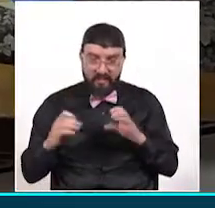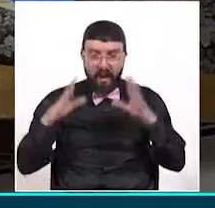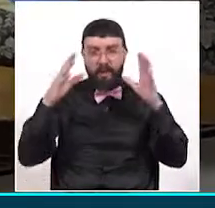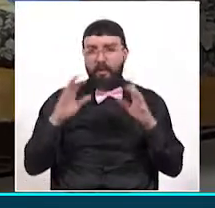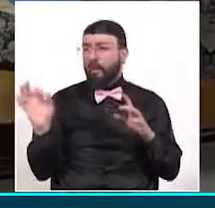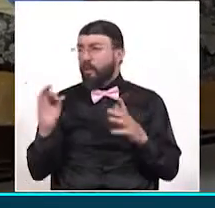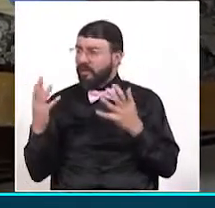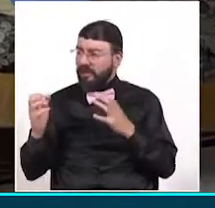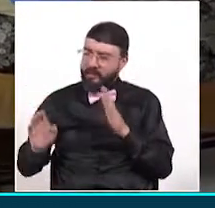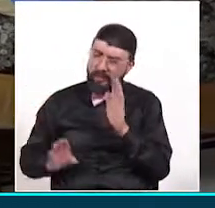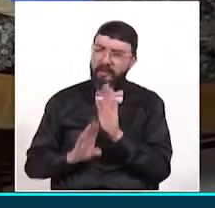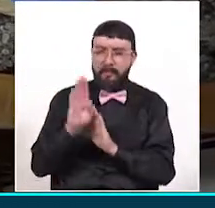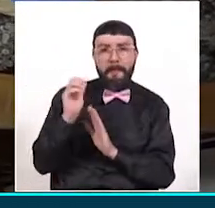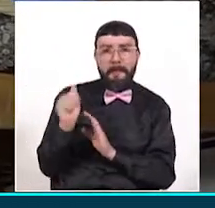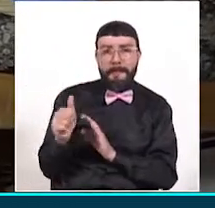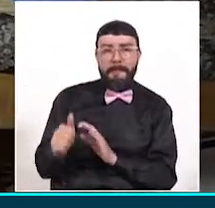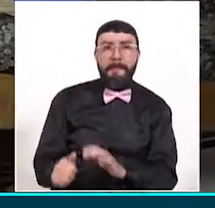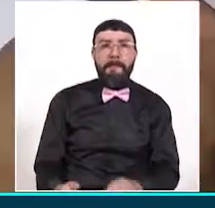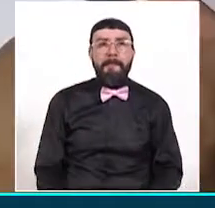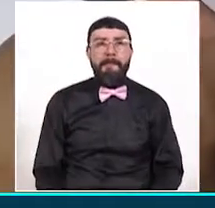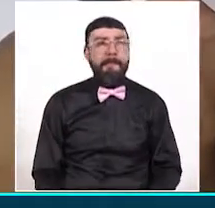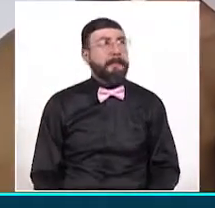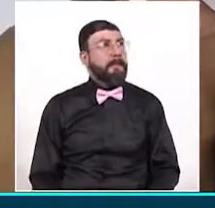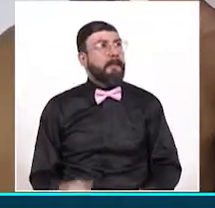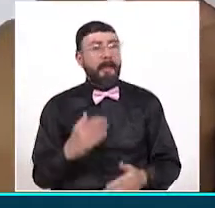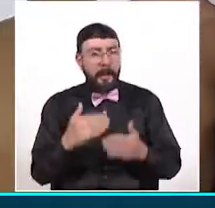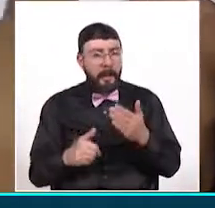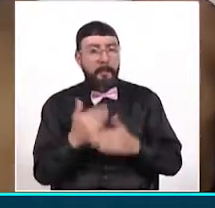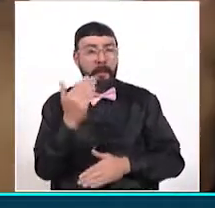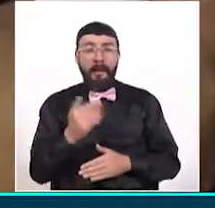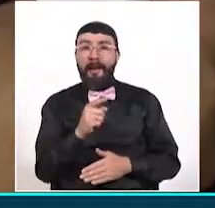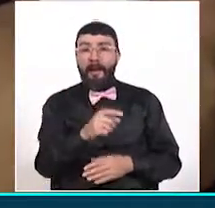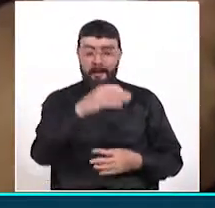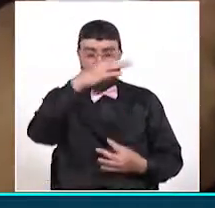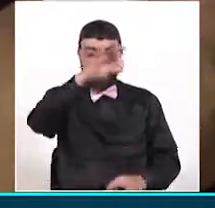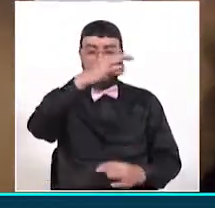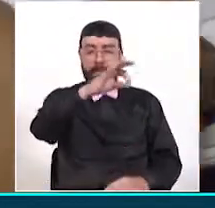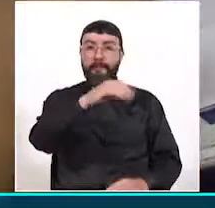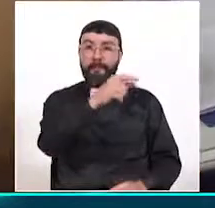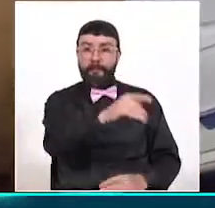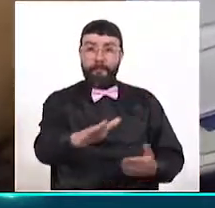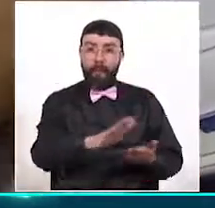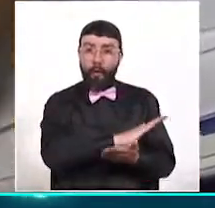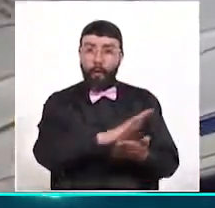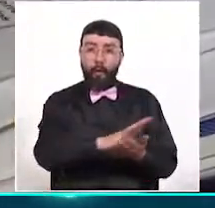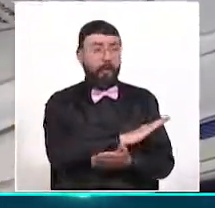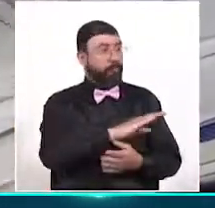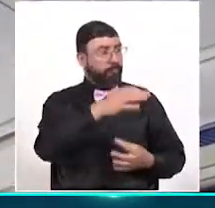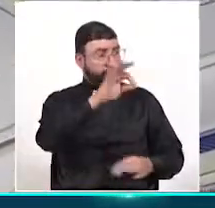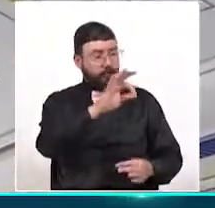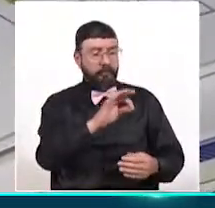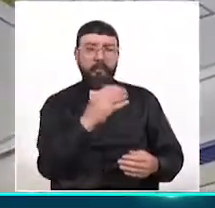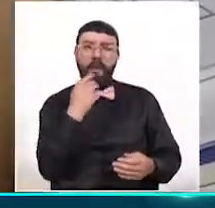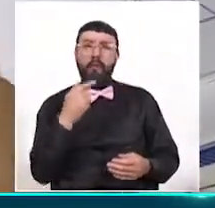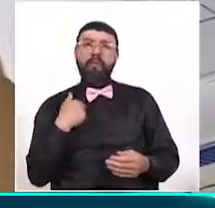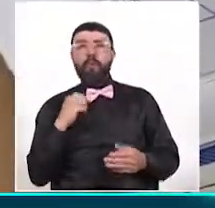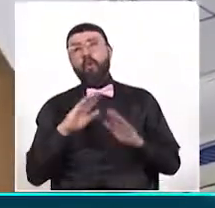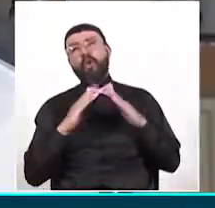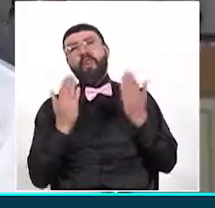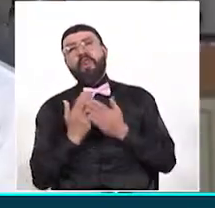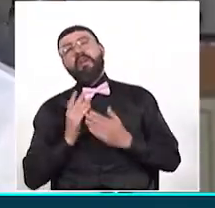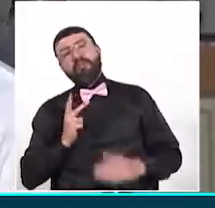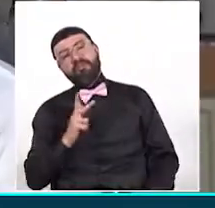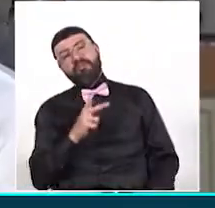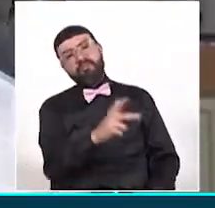adelante, dicen ellos. Al principio era con guías del colegio, pues simplemente iba al colegio por las guías y todo eso.